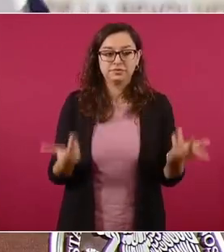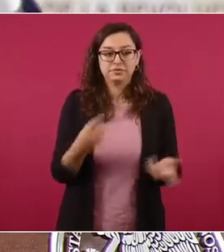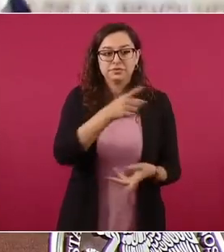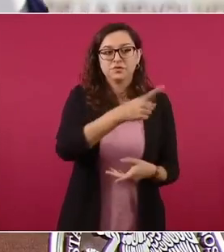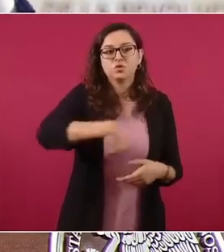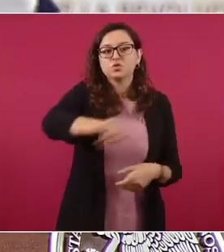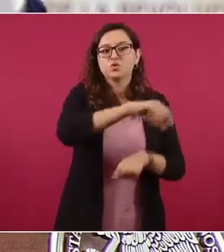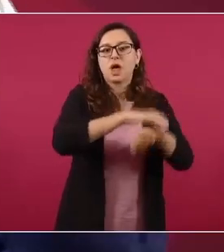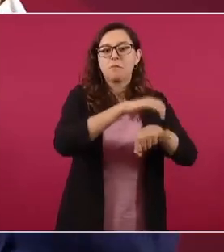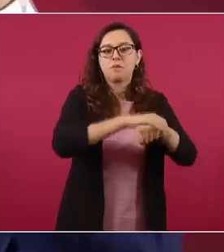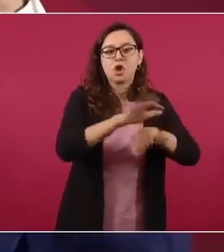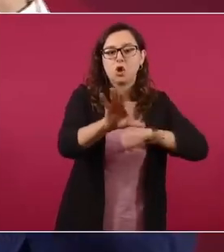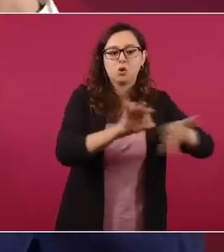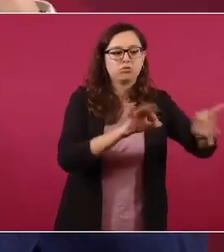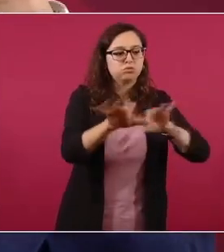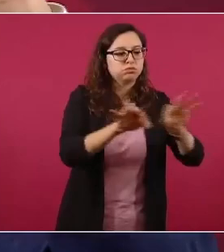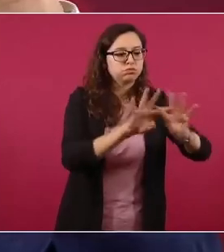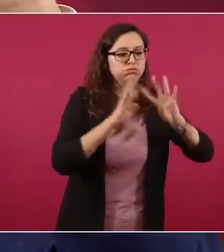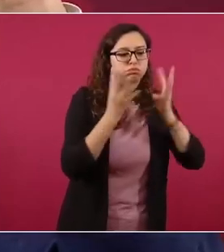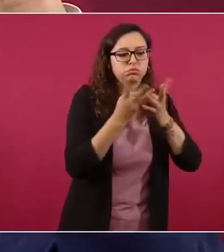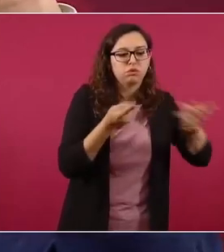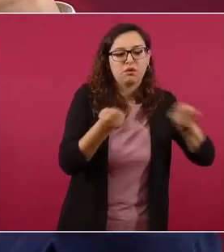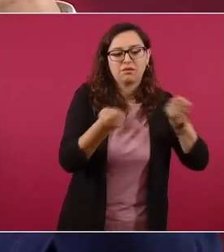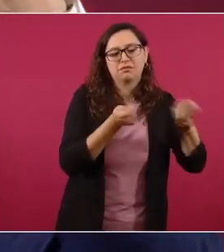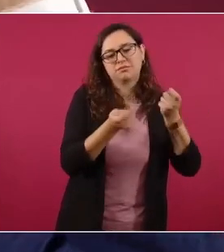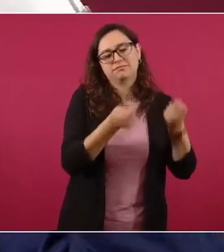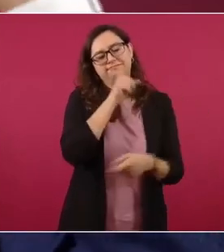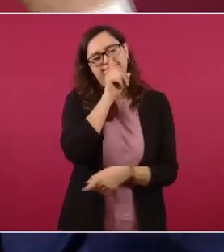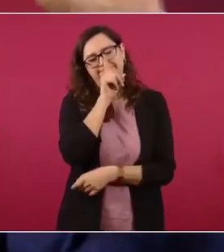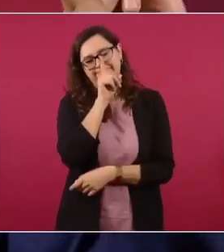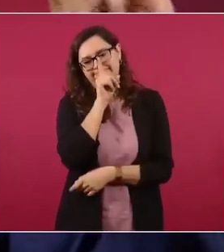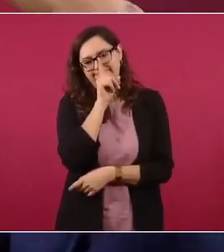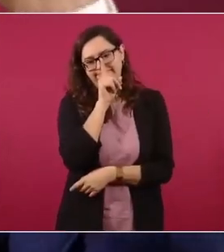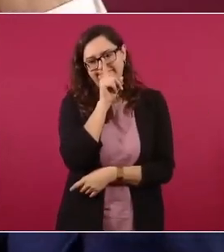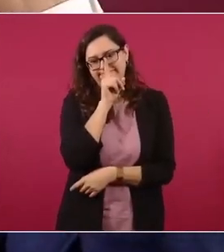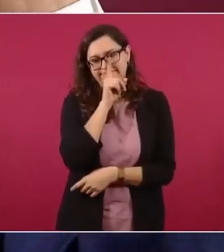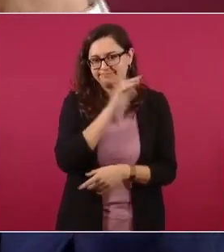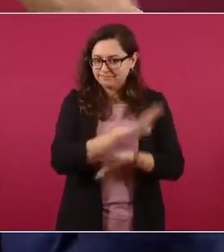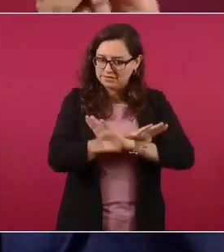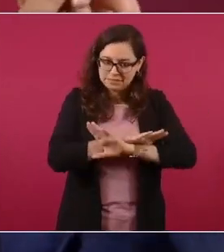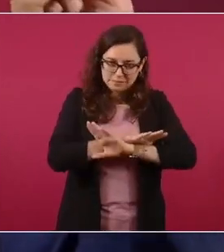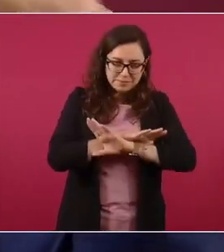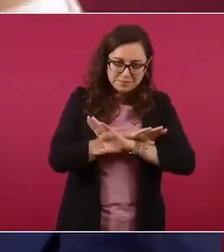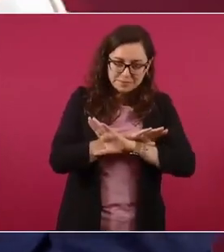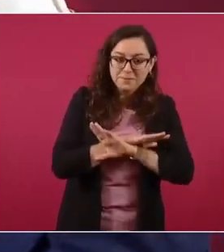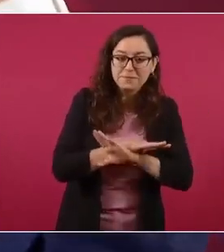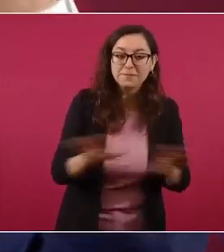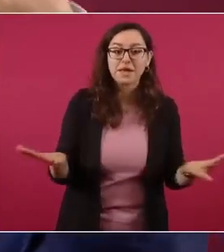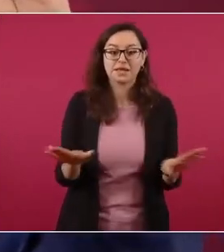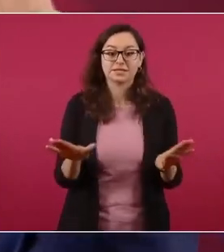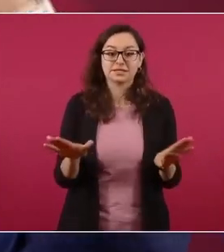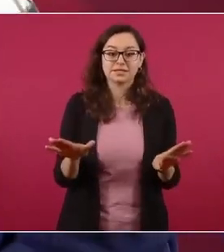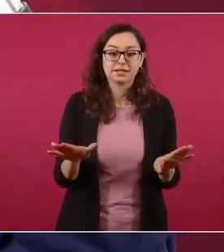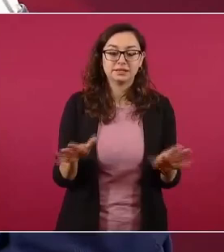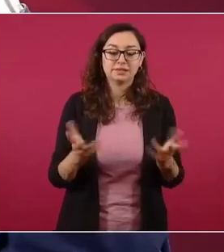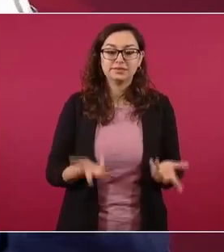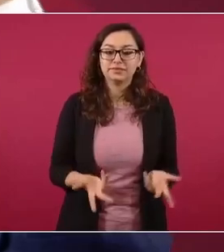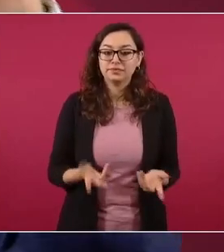los conservadores, que no estén pensando que lo que queremos es